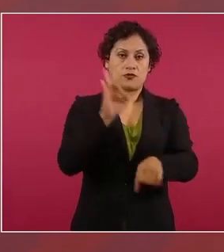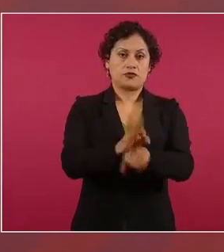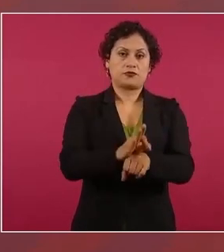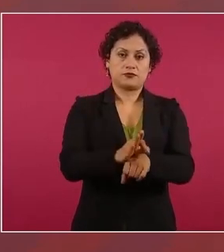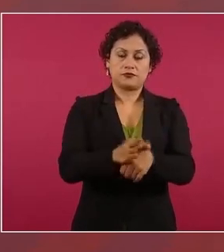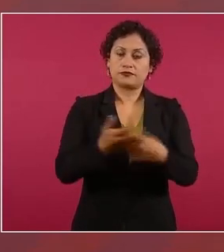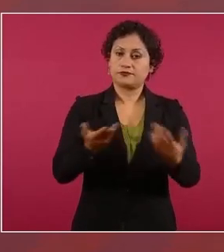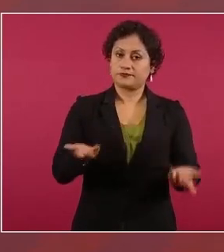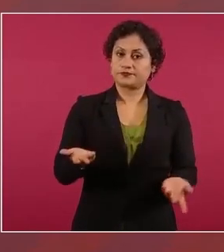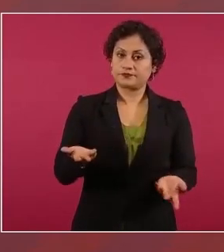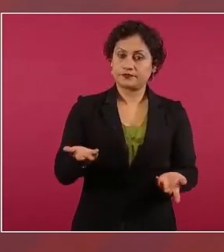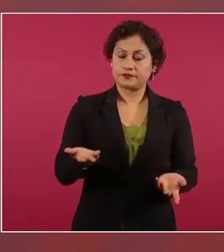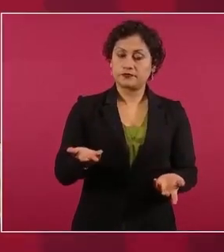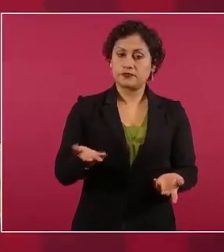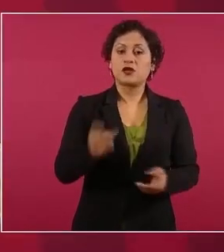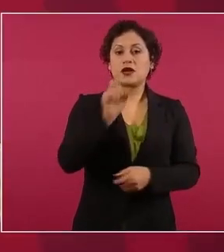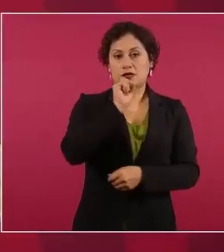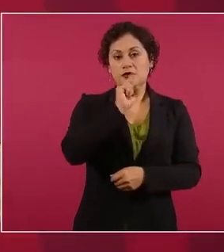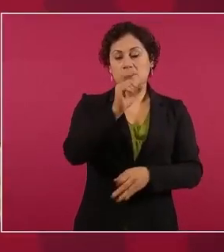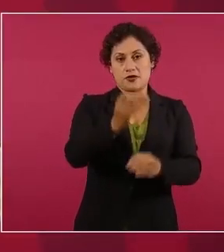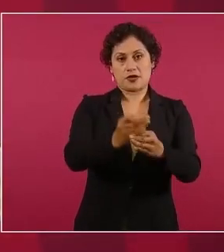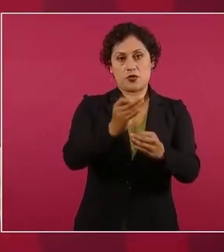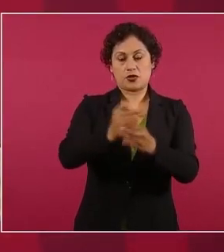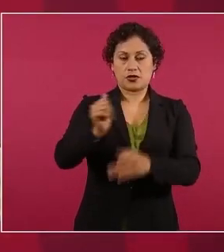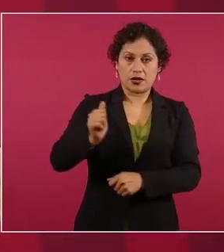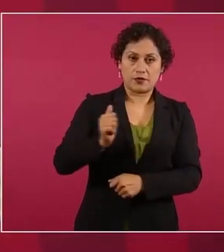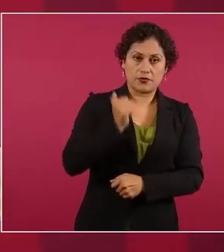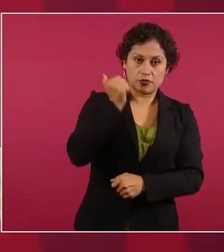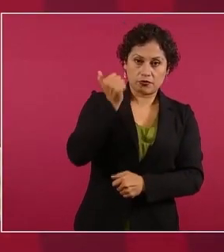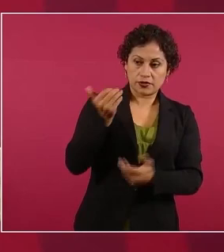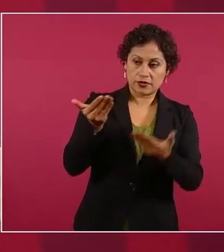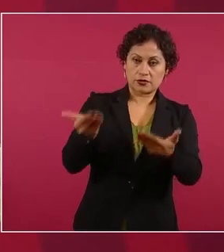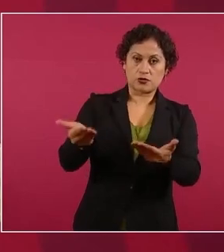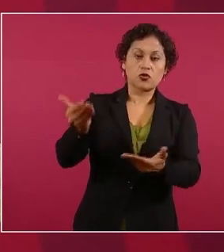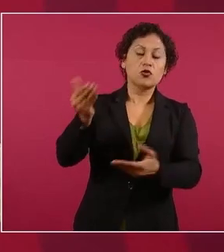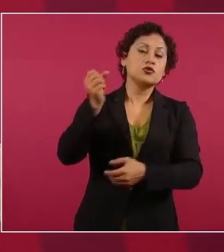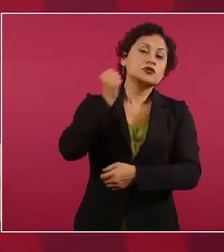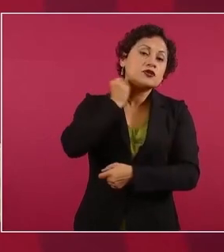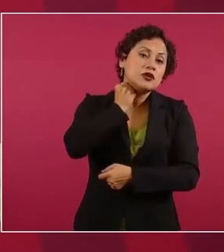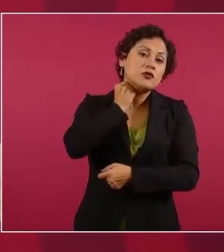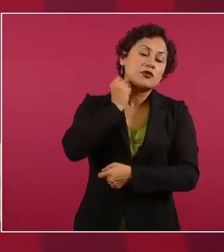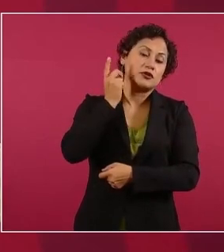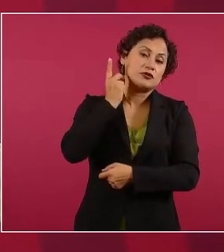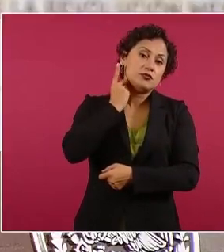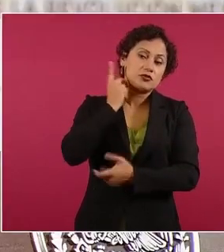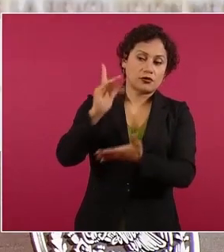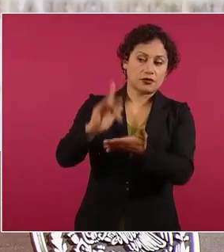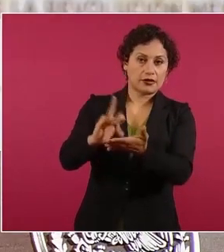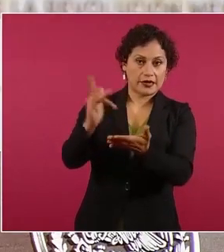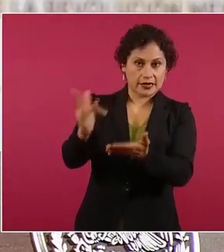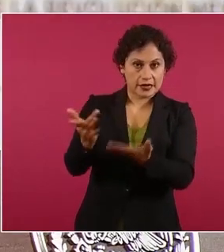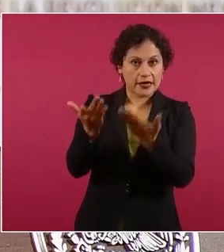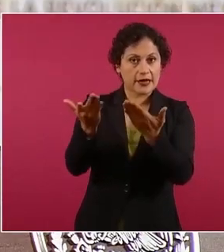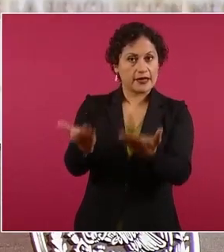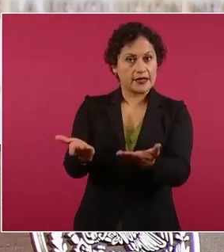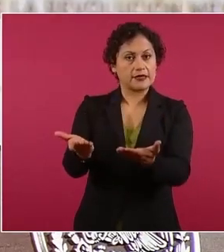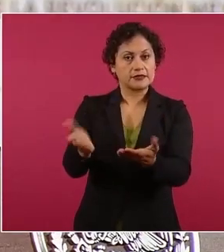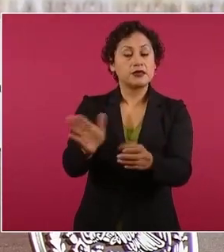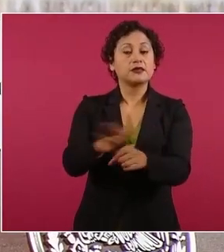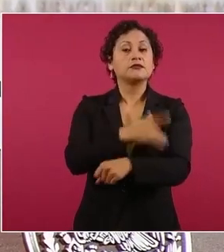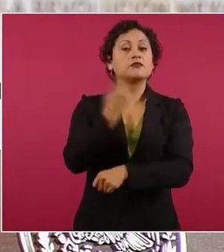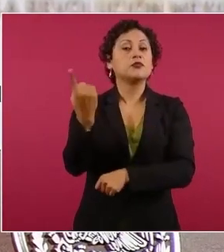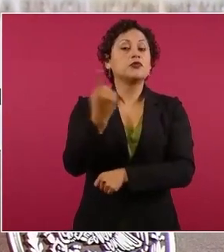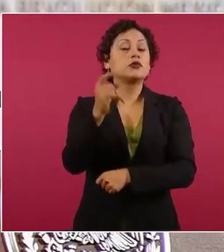aprovecho para agradecerle mucho a los legisladores a los senadores porque ayer